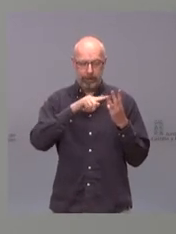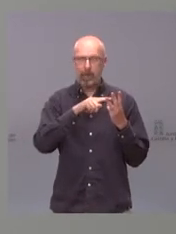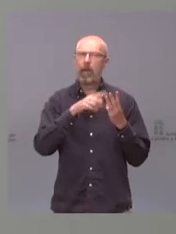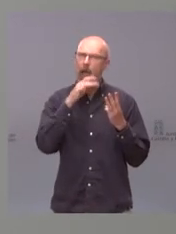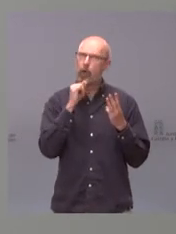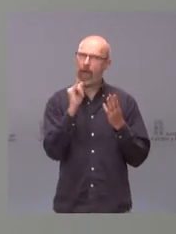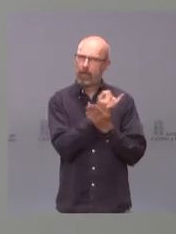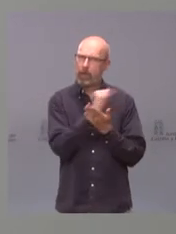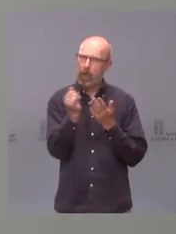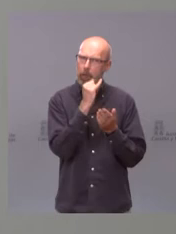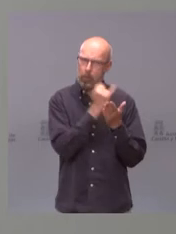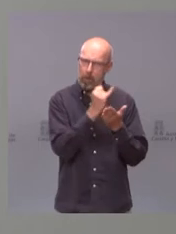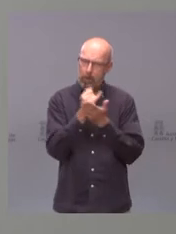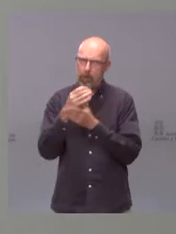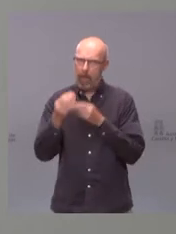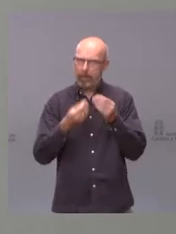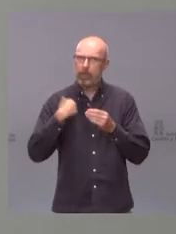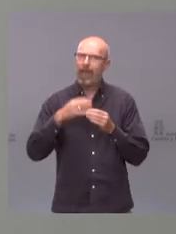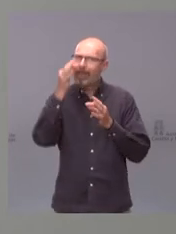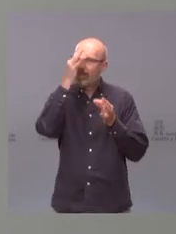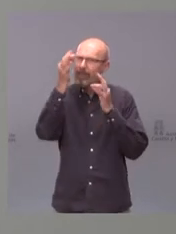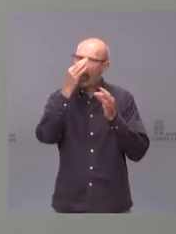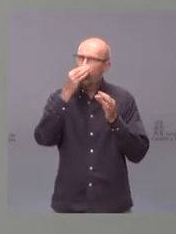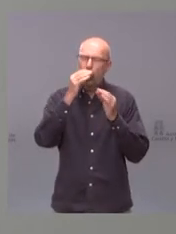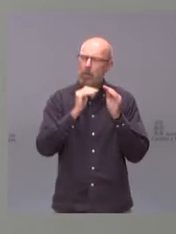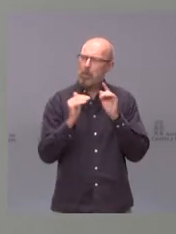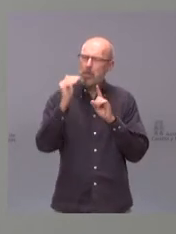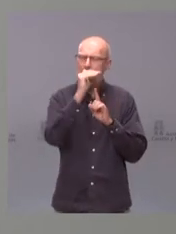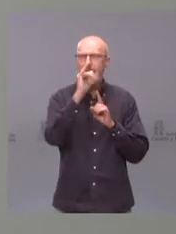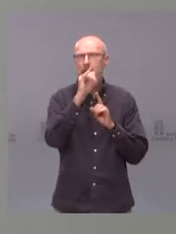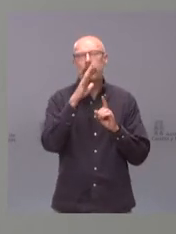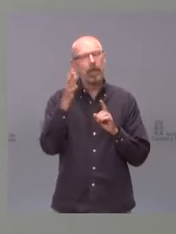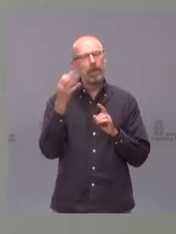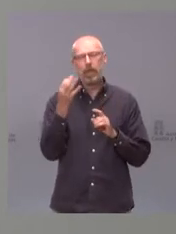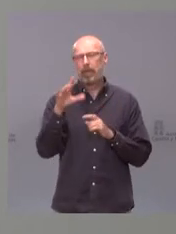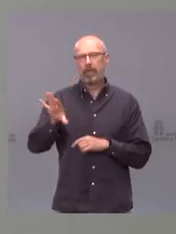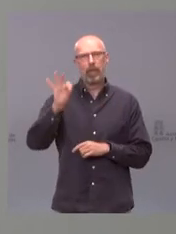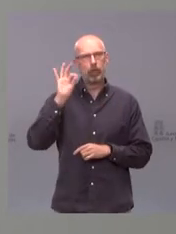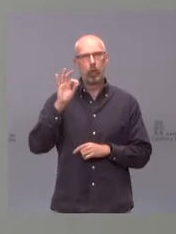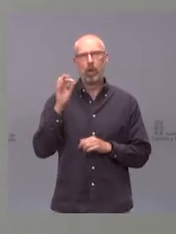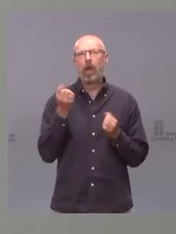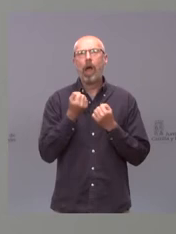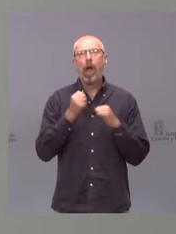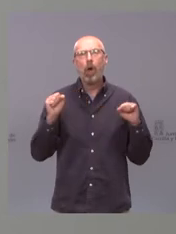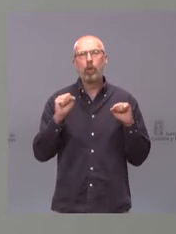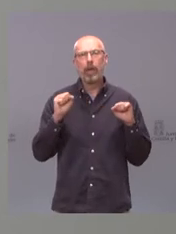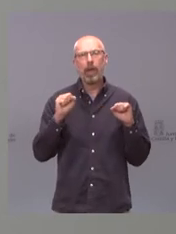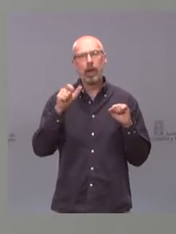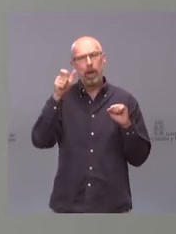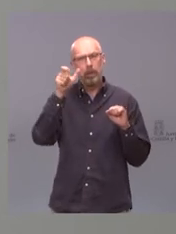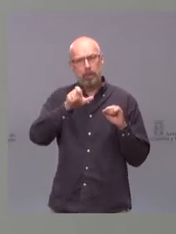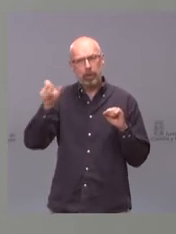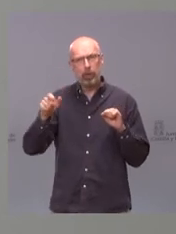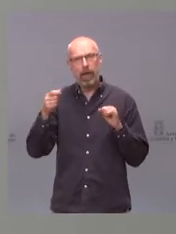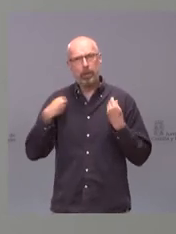tienen datos tan elevados que hemos tenido que tomar la decisión incluso estando por debajo de 5.000, porque